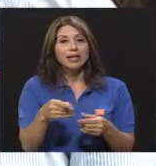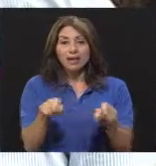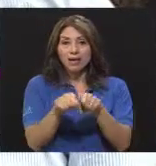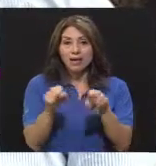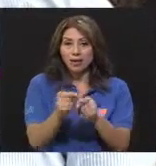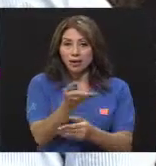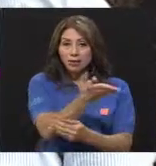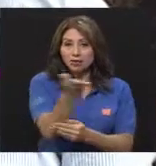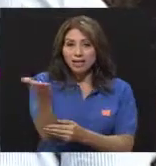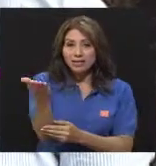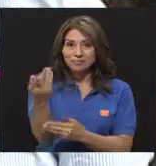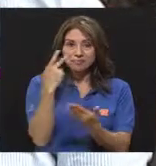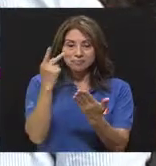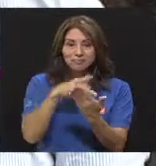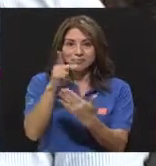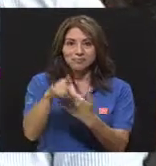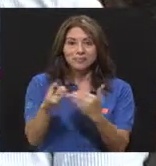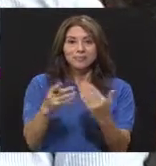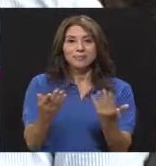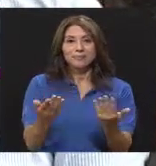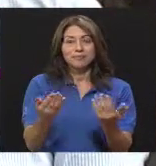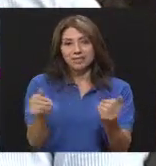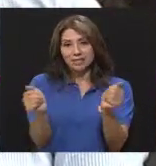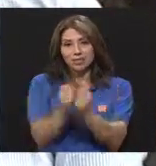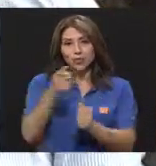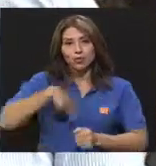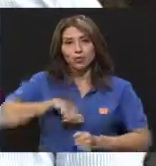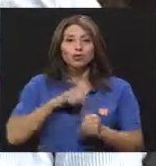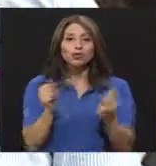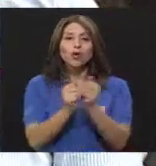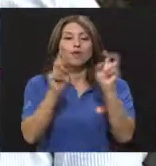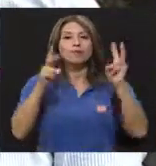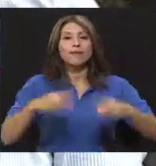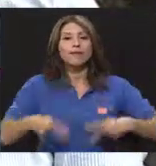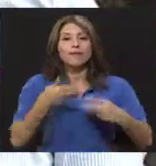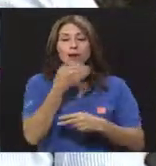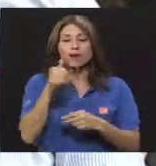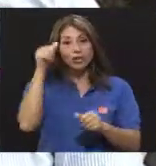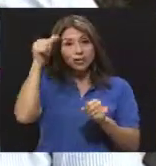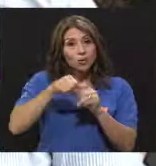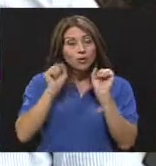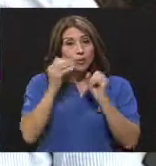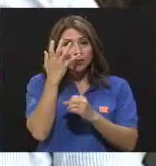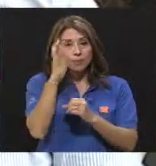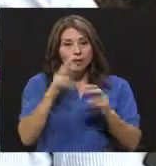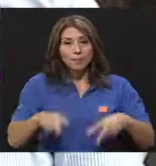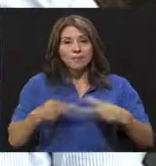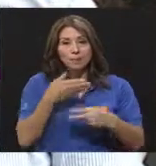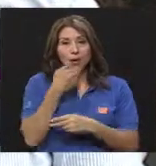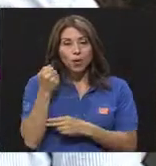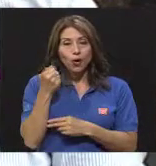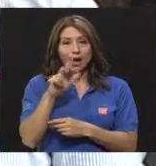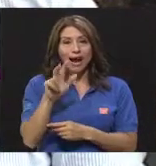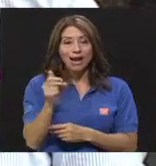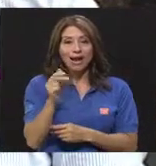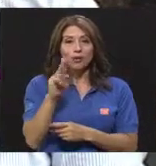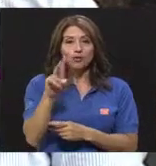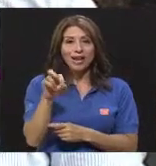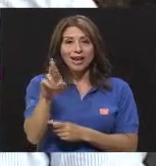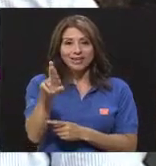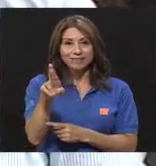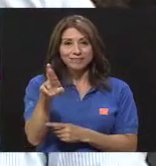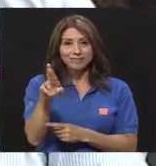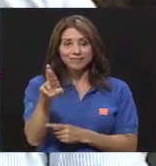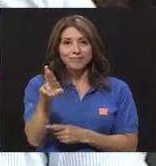por estar ahí en casa con nosotros con Vivir Mejor. Recuerde que nos puede buscar en el Facebook Vivir Mejor, canal UCR.